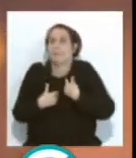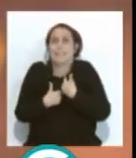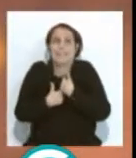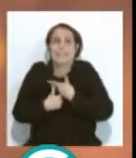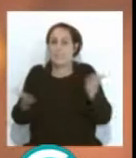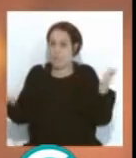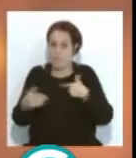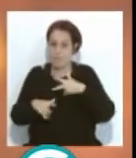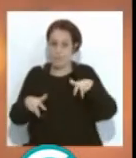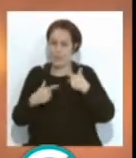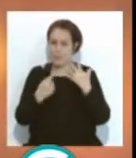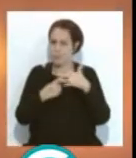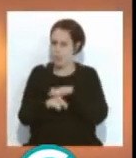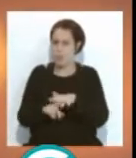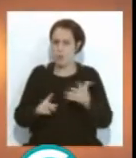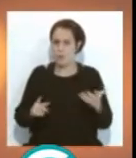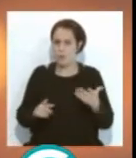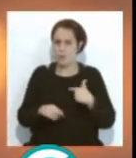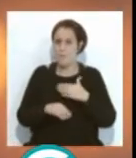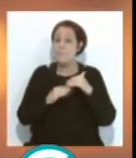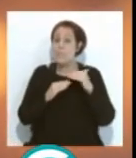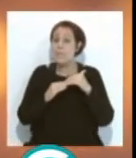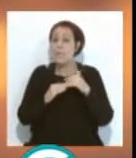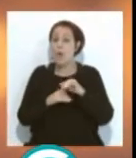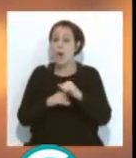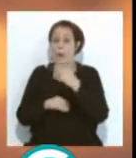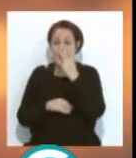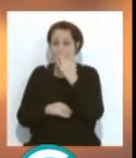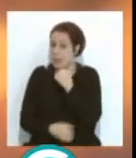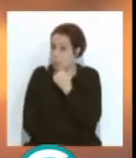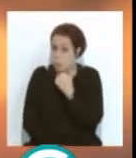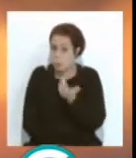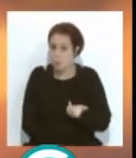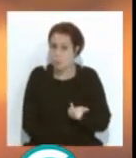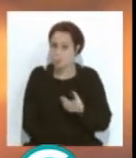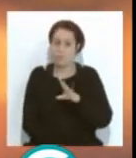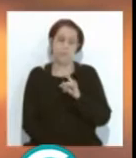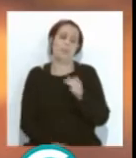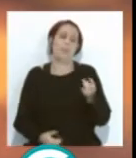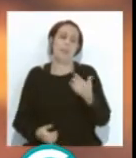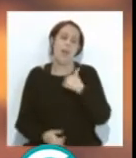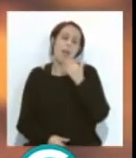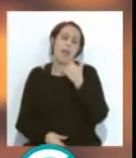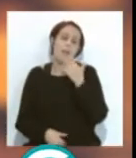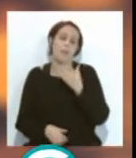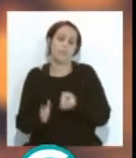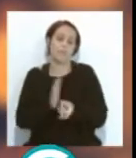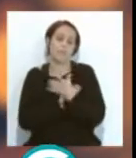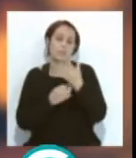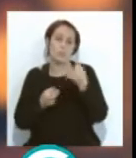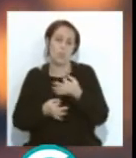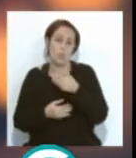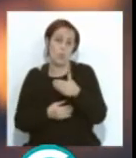que nos lo permita a las circunstancias, pues que al menos que tengamos algo de carnaval, ¿no? Sí, hombre, algo saldrá porque...